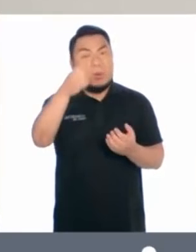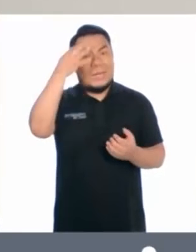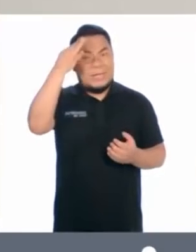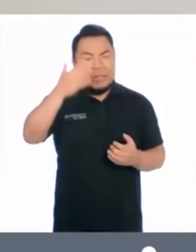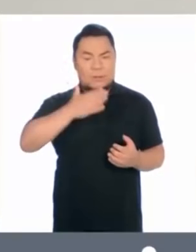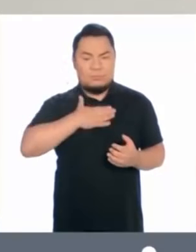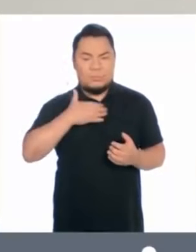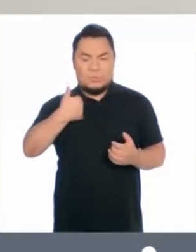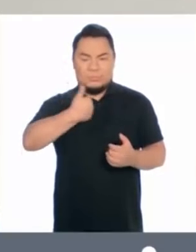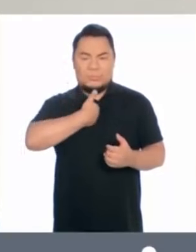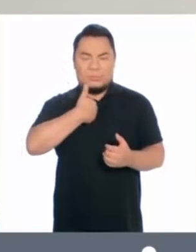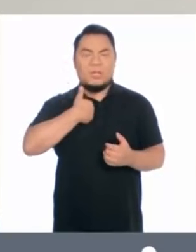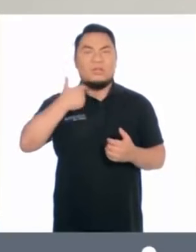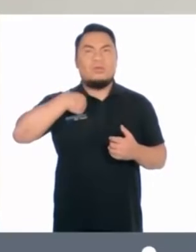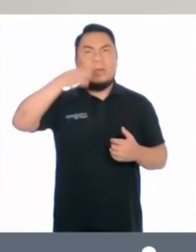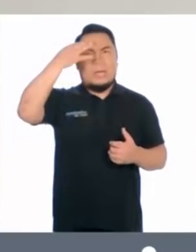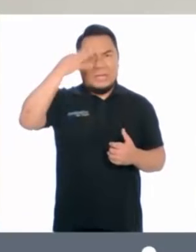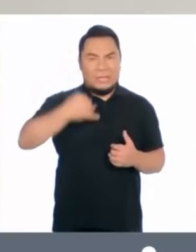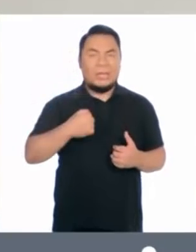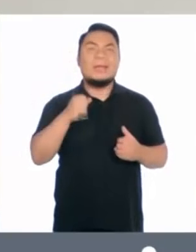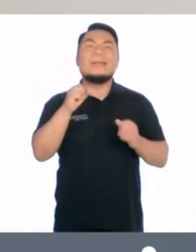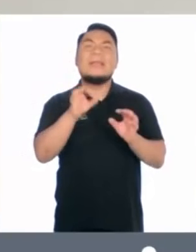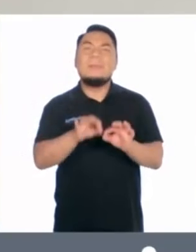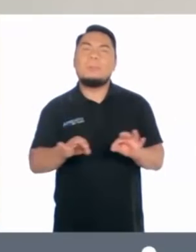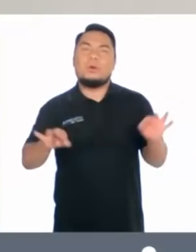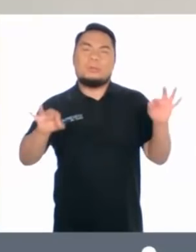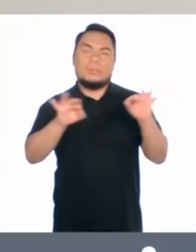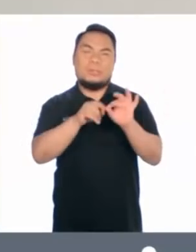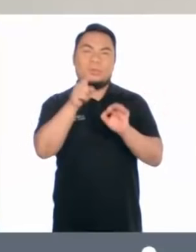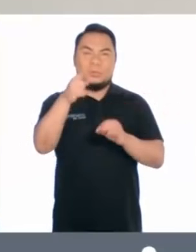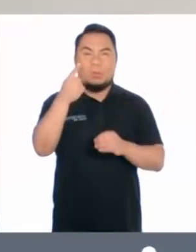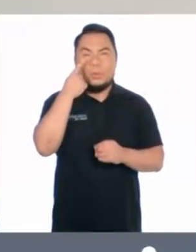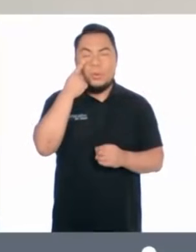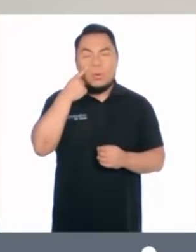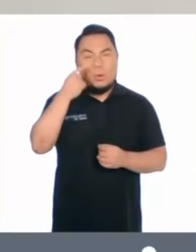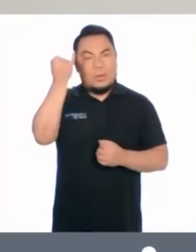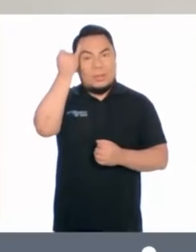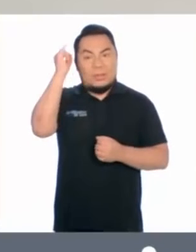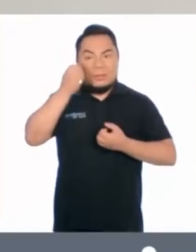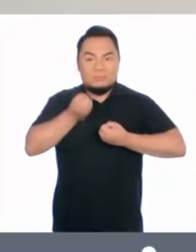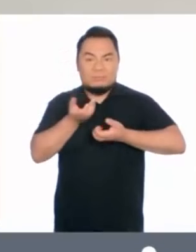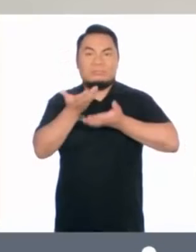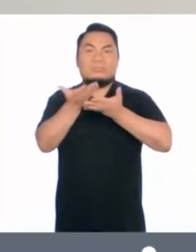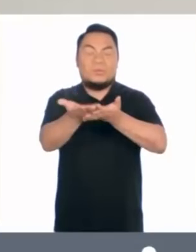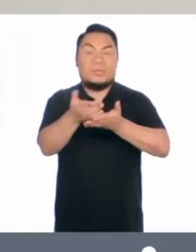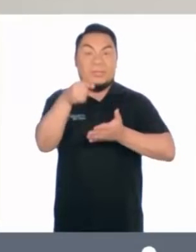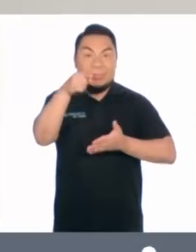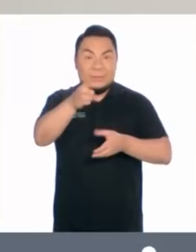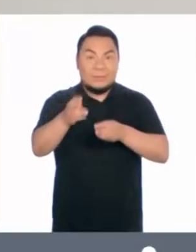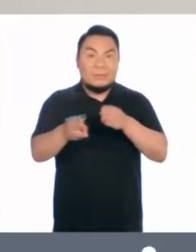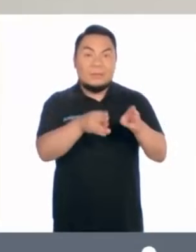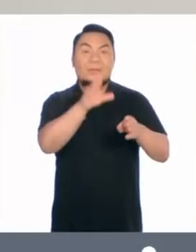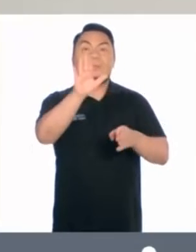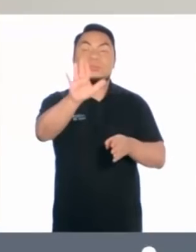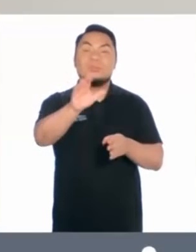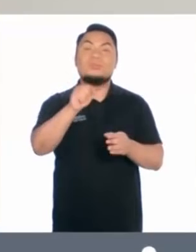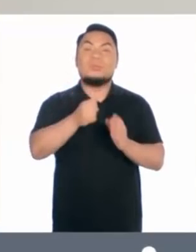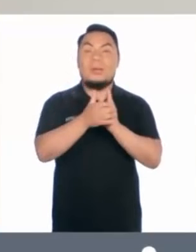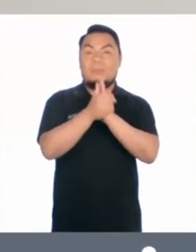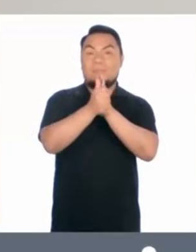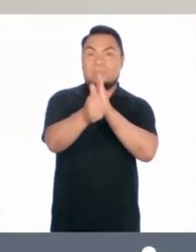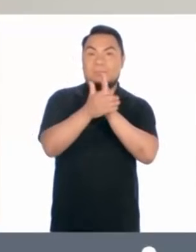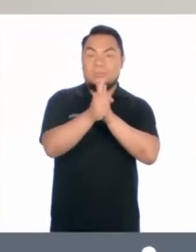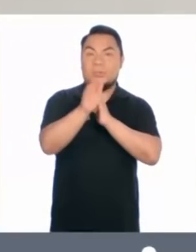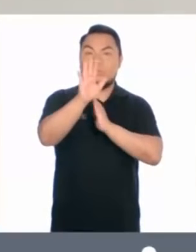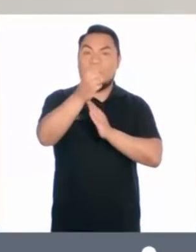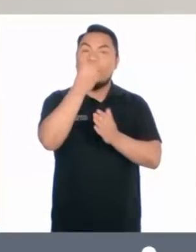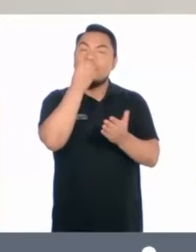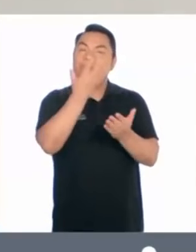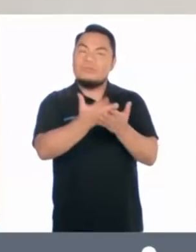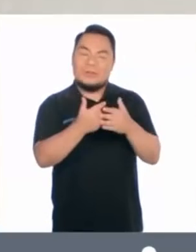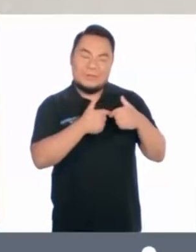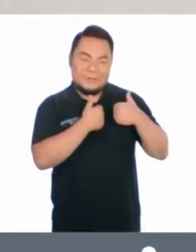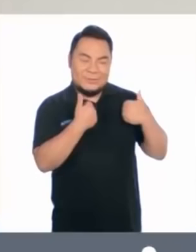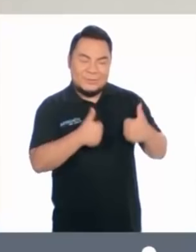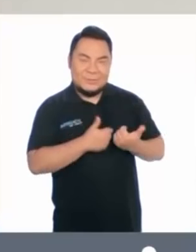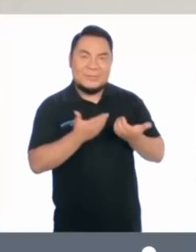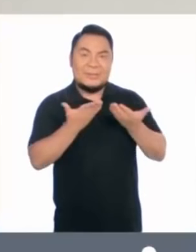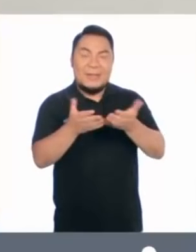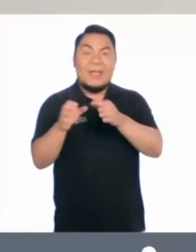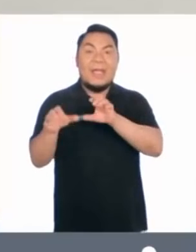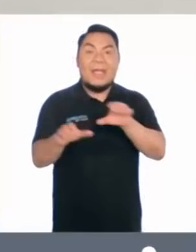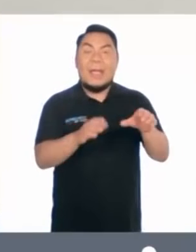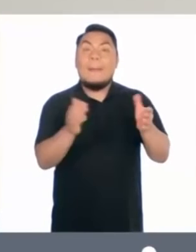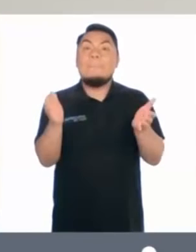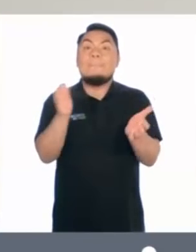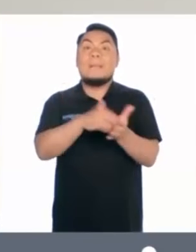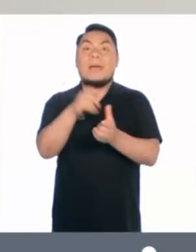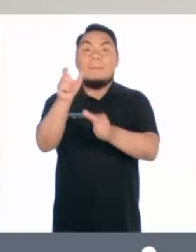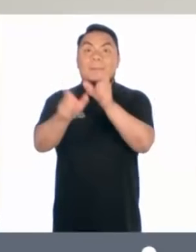creer en ti es fundamental, para que puedas dar a conocer tus ideas. De esta manera, tus habilidades y tu buen corazón